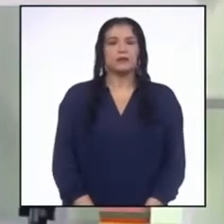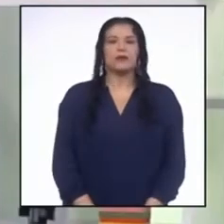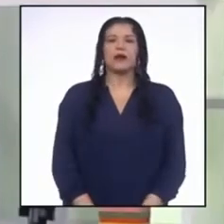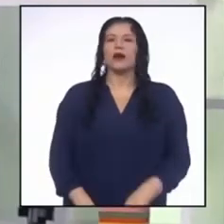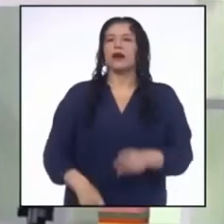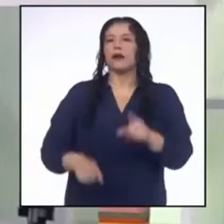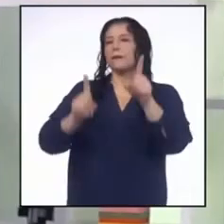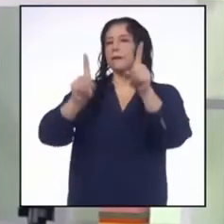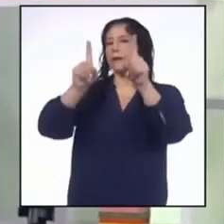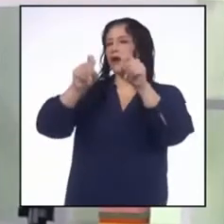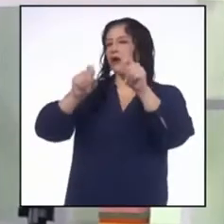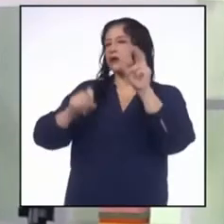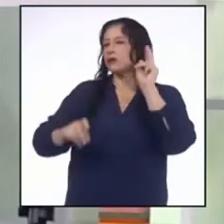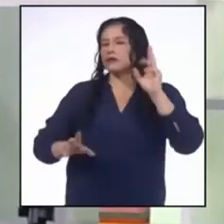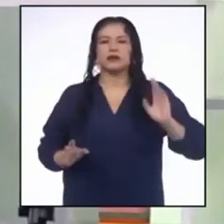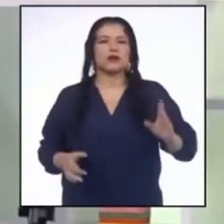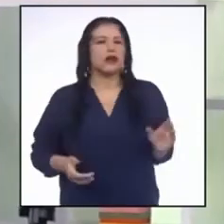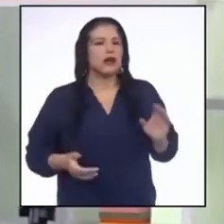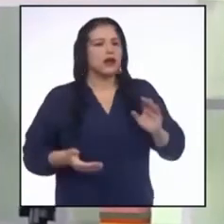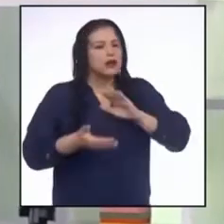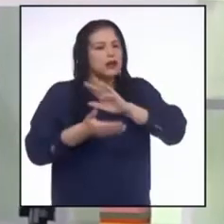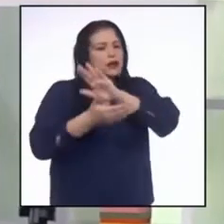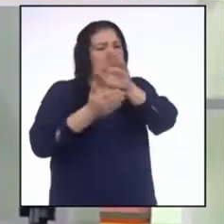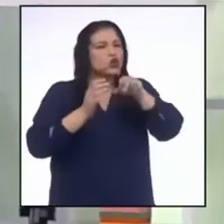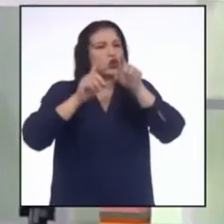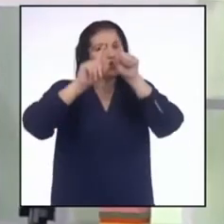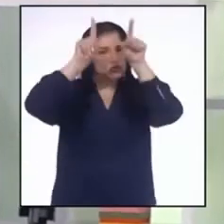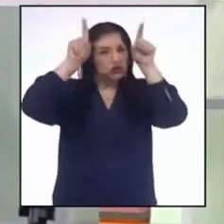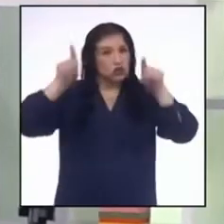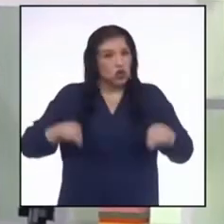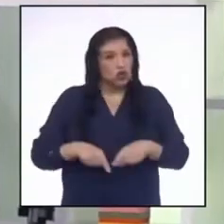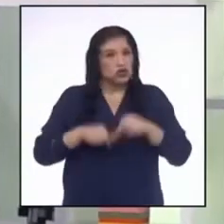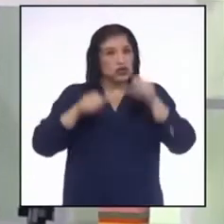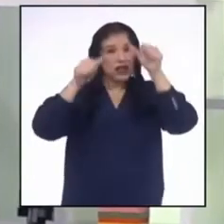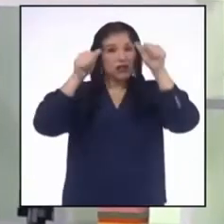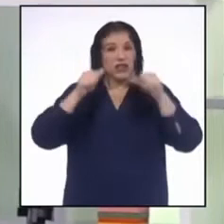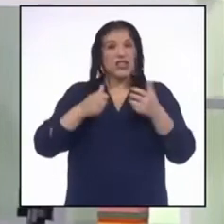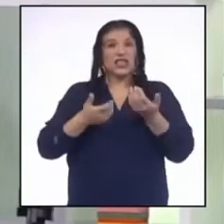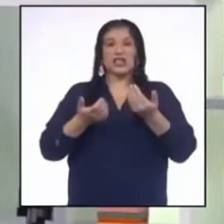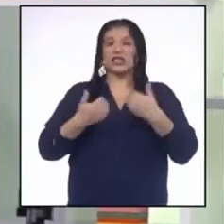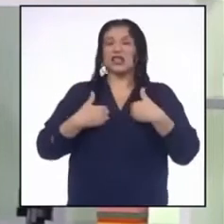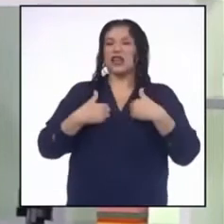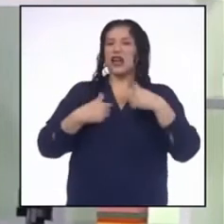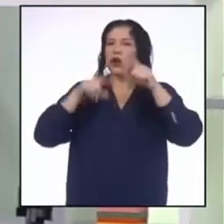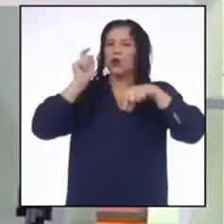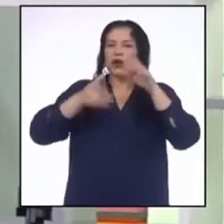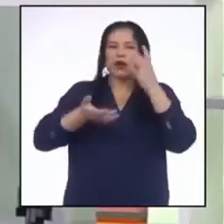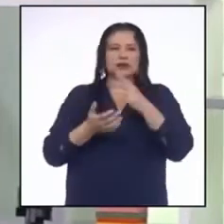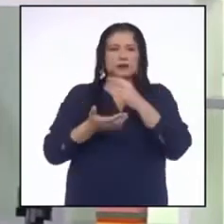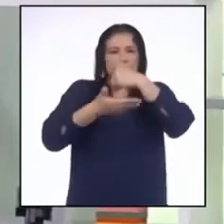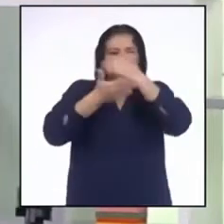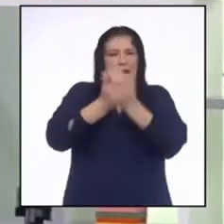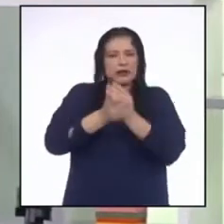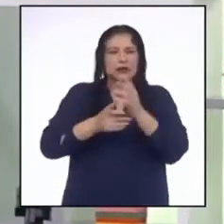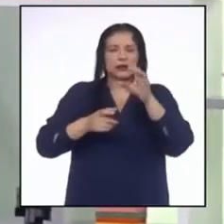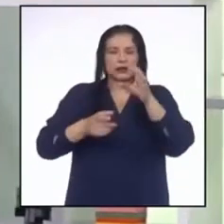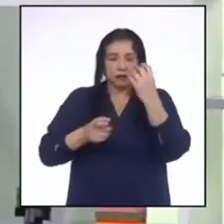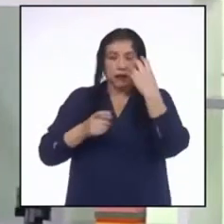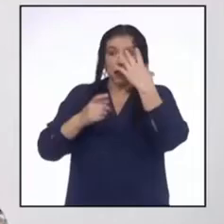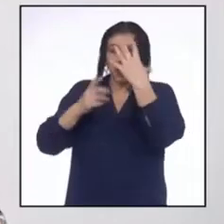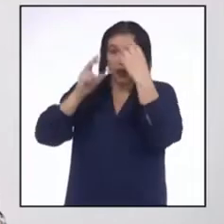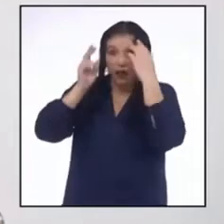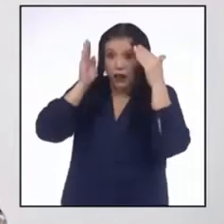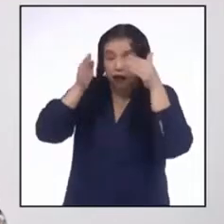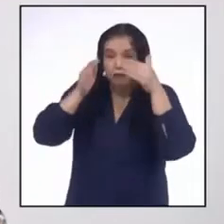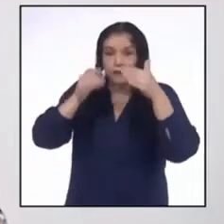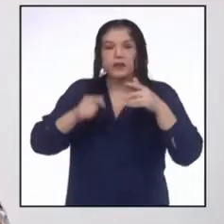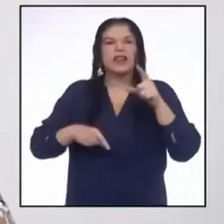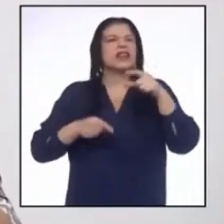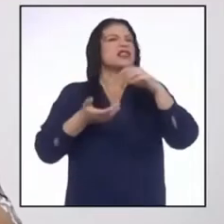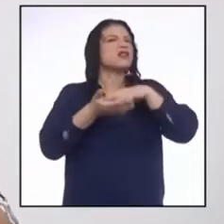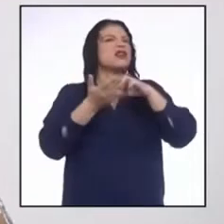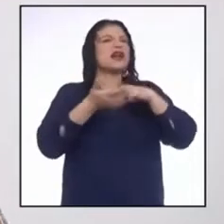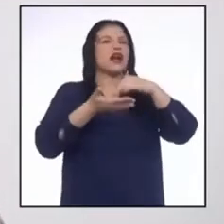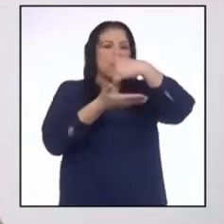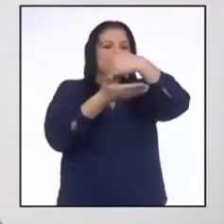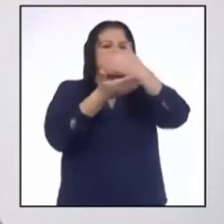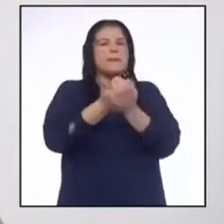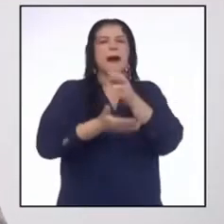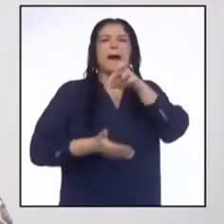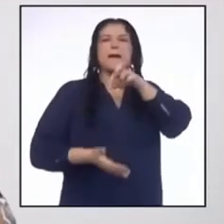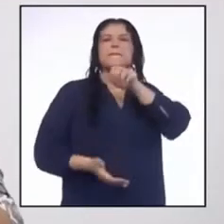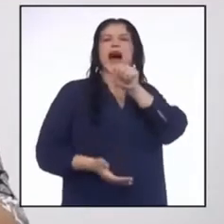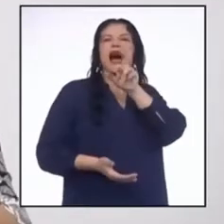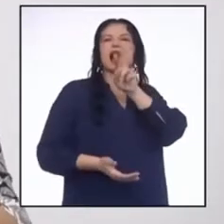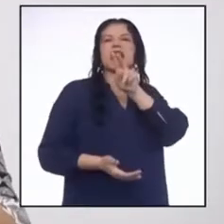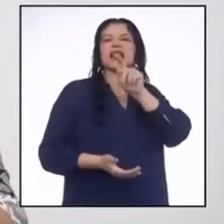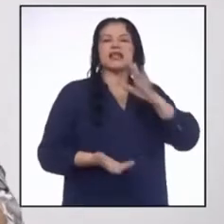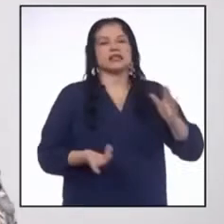Profesora, discute, dijo que todos los afiches tienen partes que llaman más la atención. ¿A qué se refiere con partes? Pues, aquel